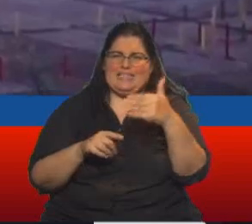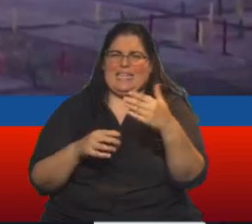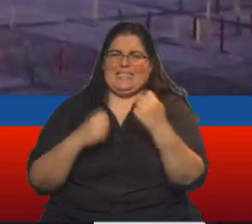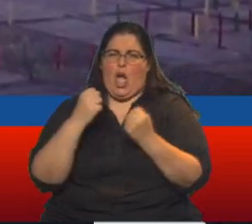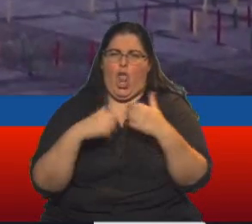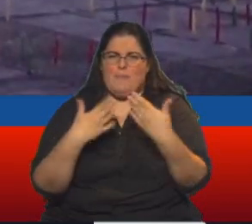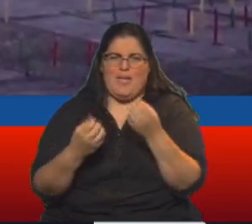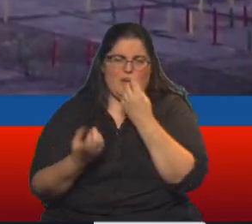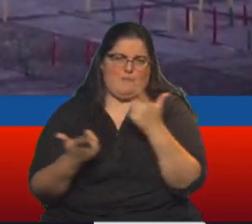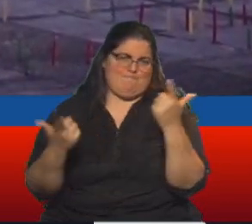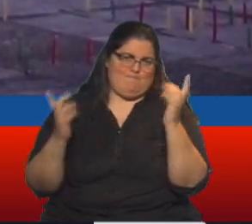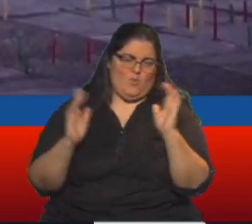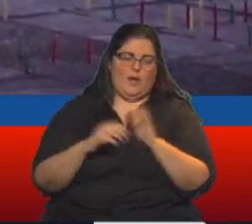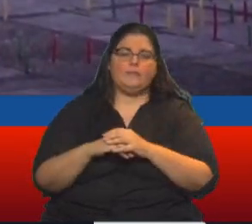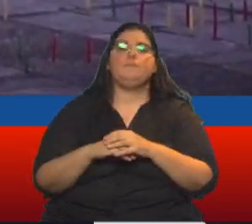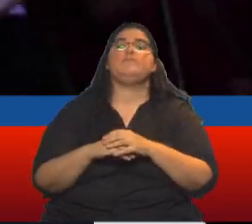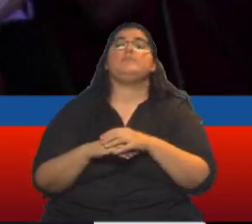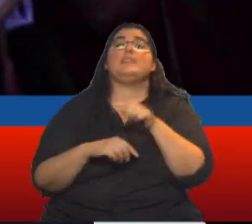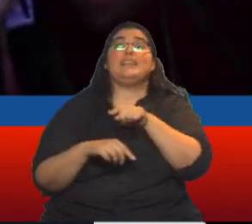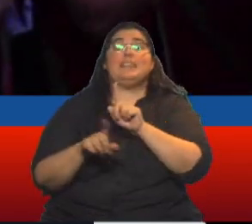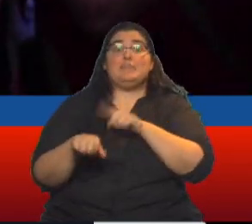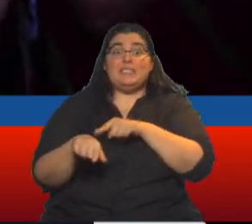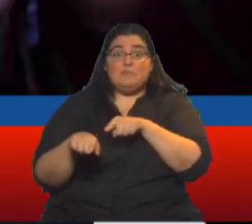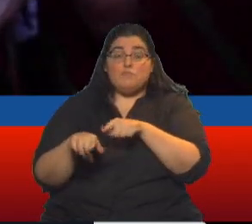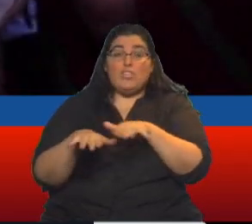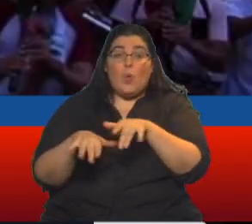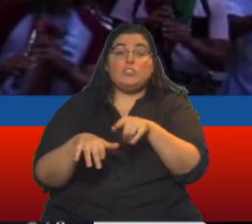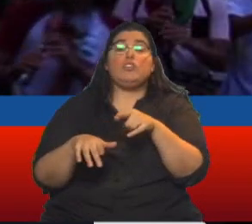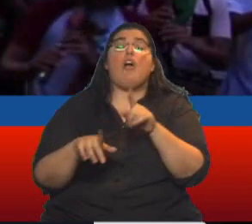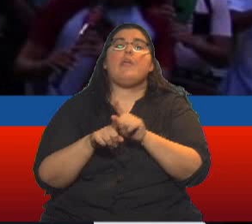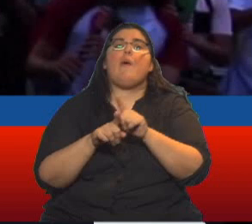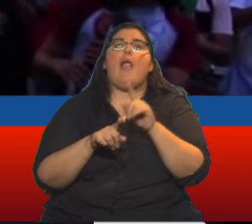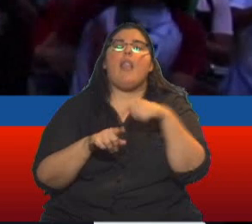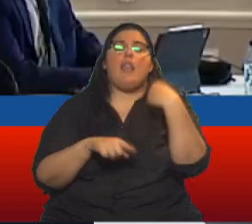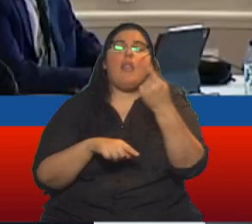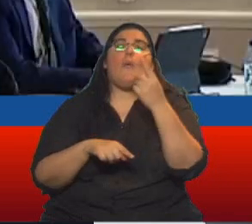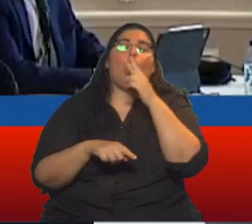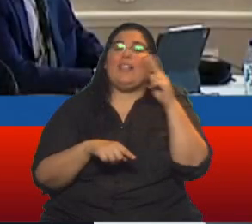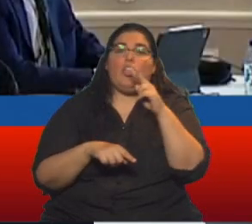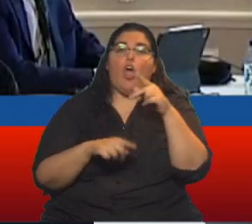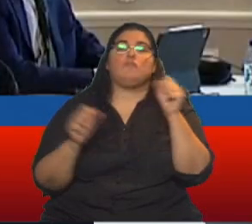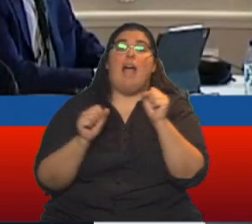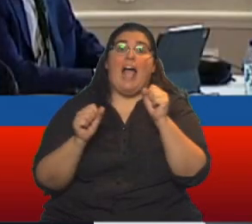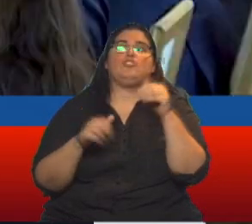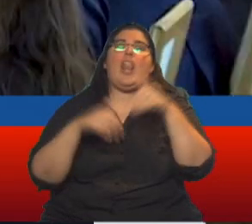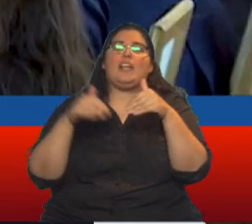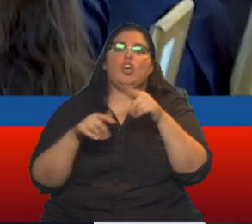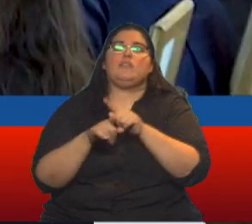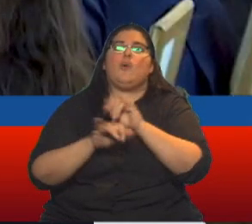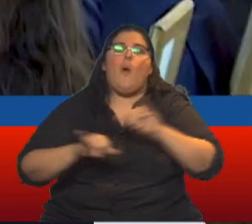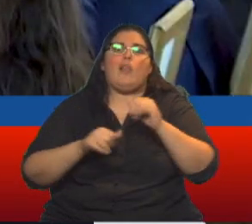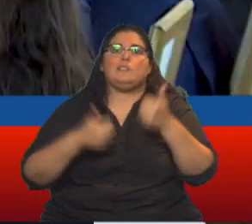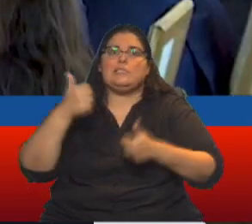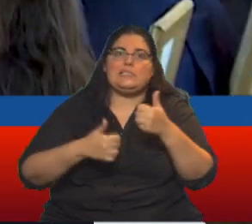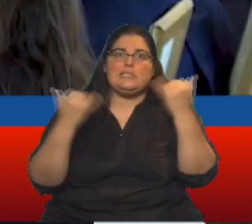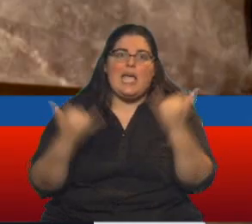En este contexto, se suma la carrera electoral para las presidenciales de mayo de 2022, en las que el uribismo aún no ha